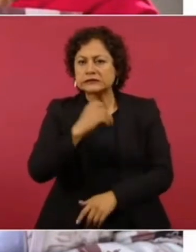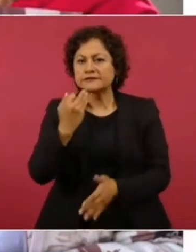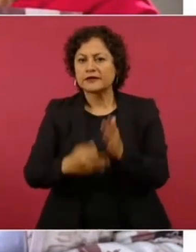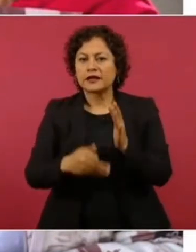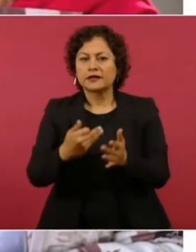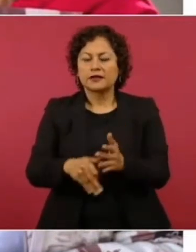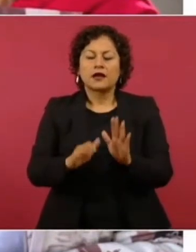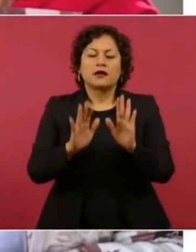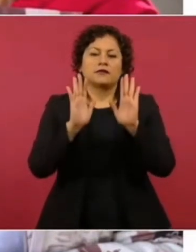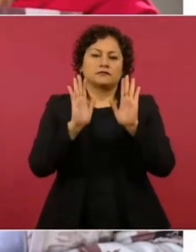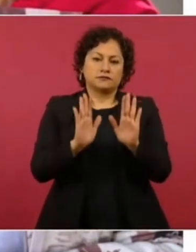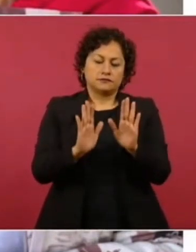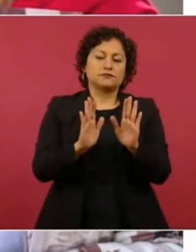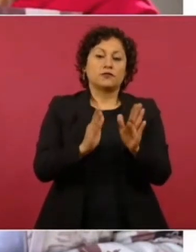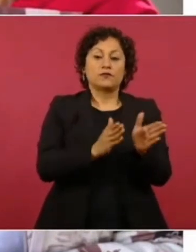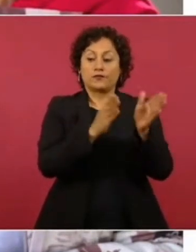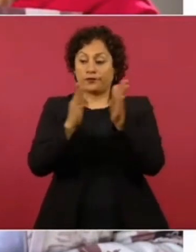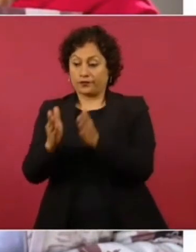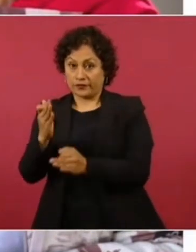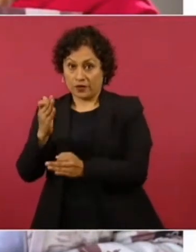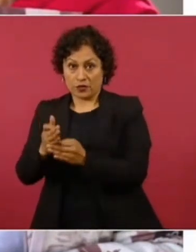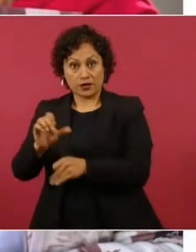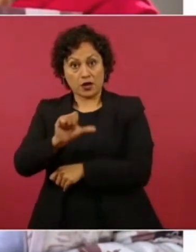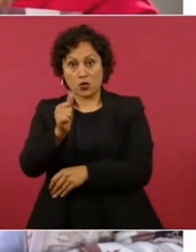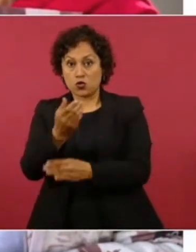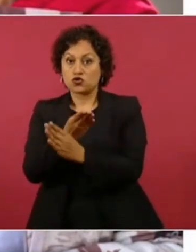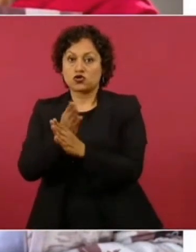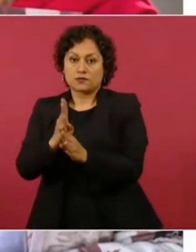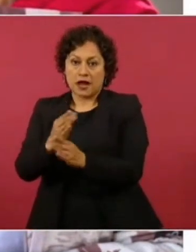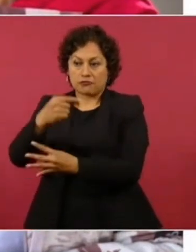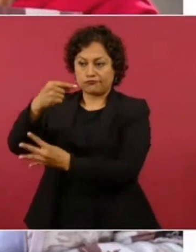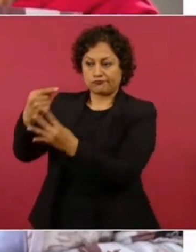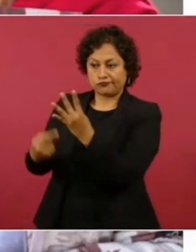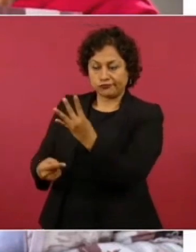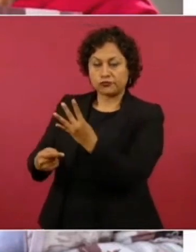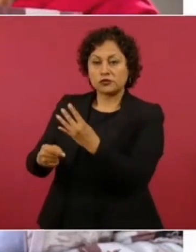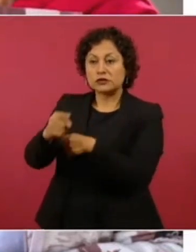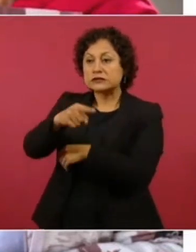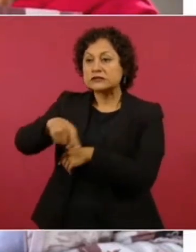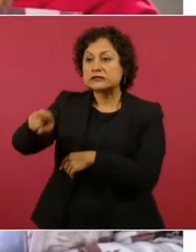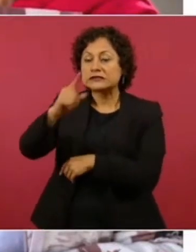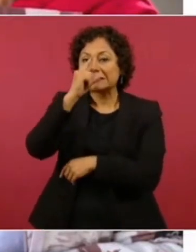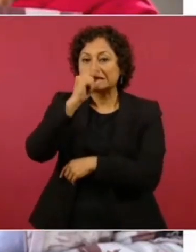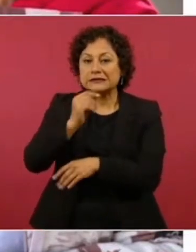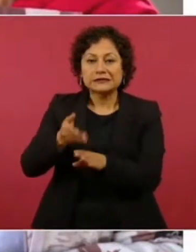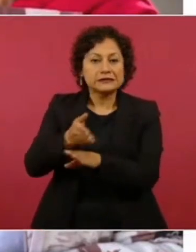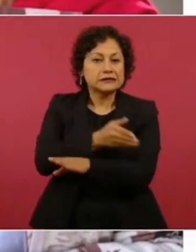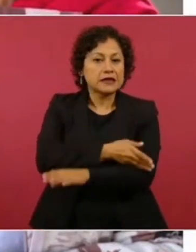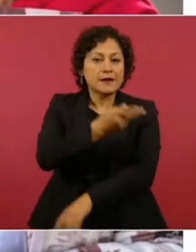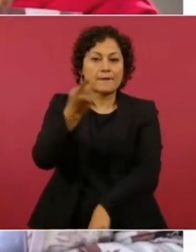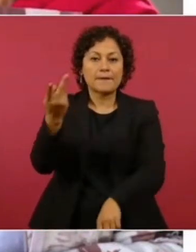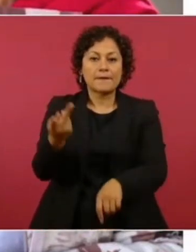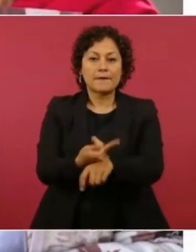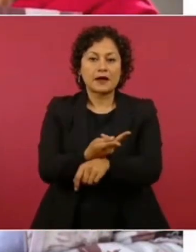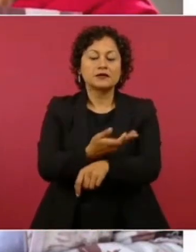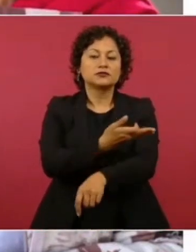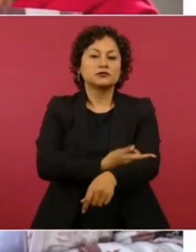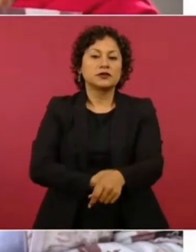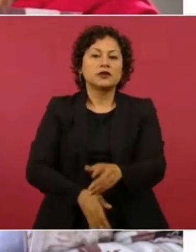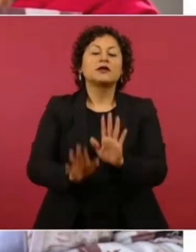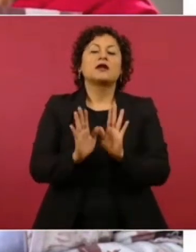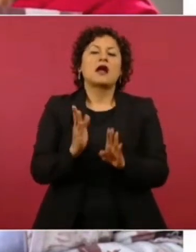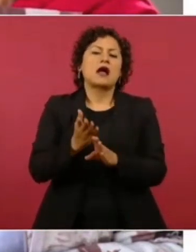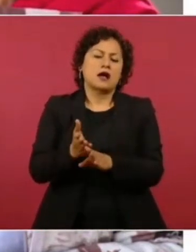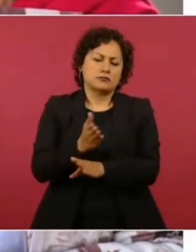avanzando en las etapas, hemos colocado unos módulos especiales para quienes se han rezagado en